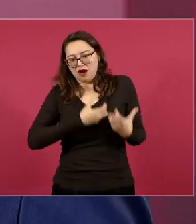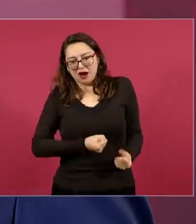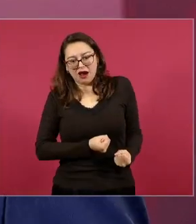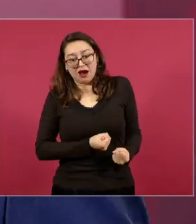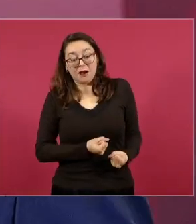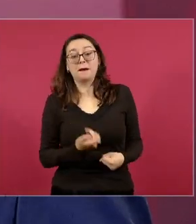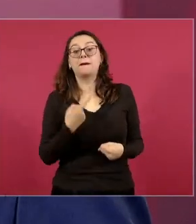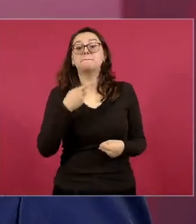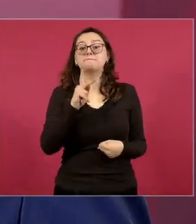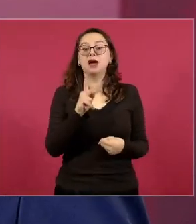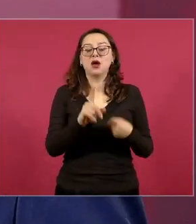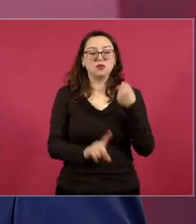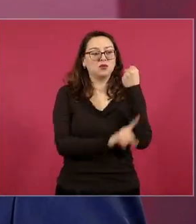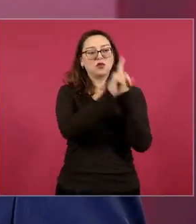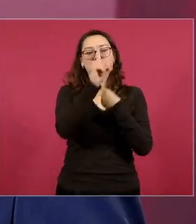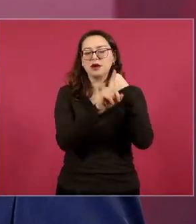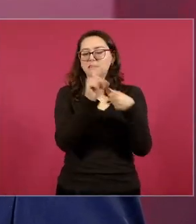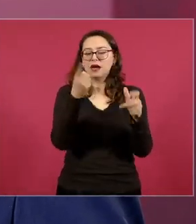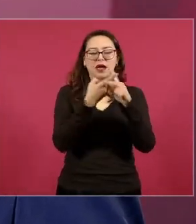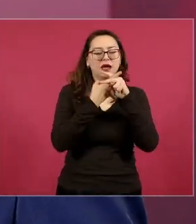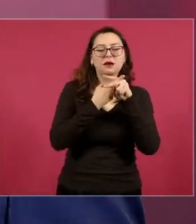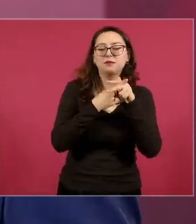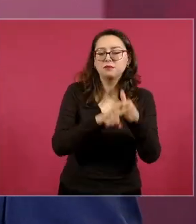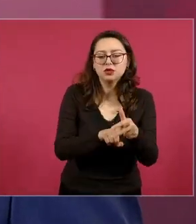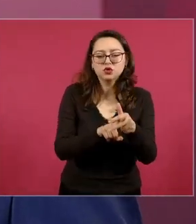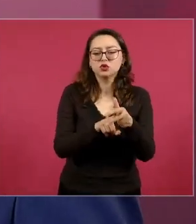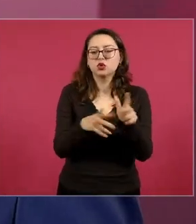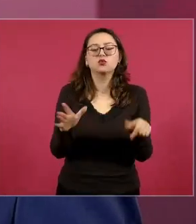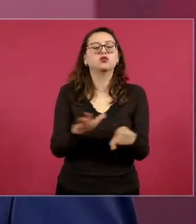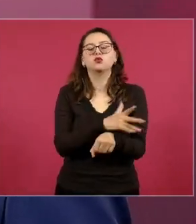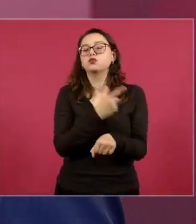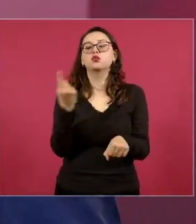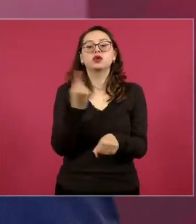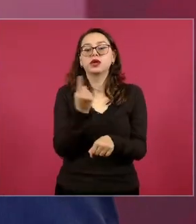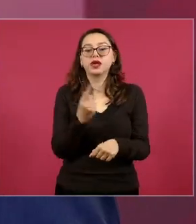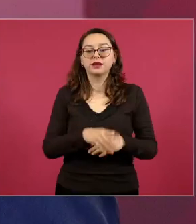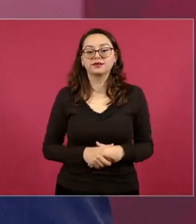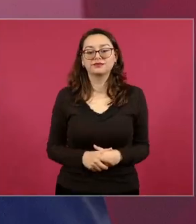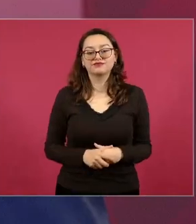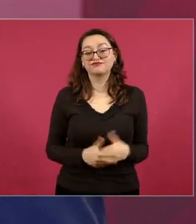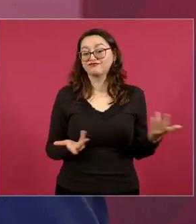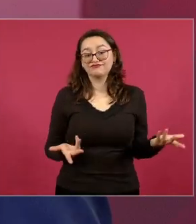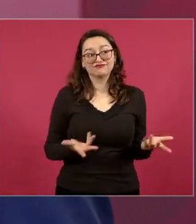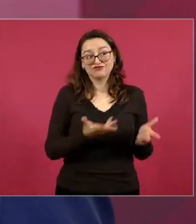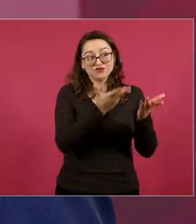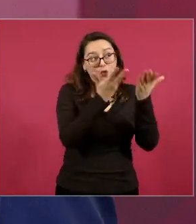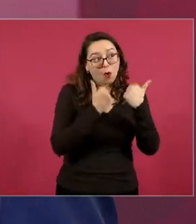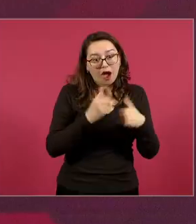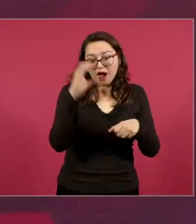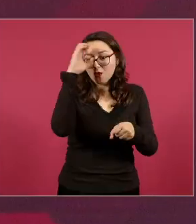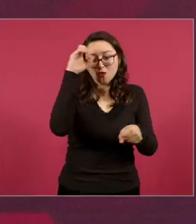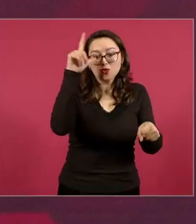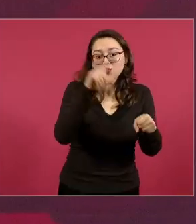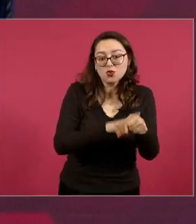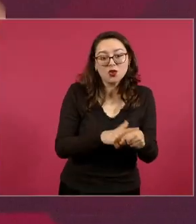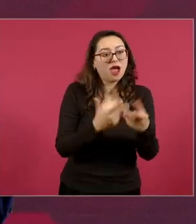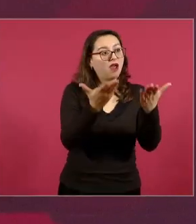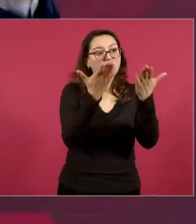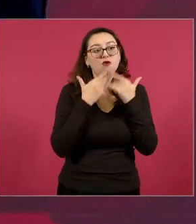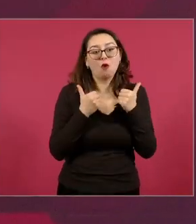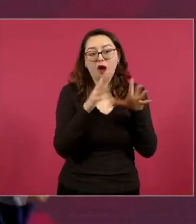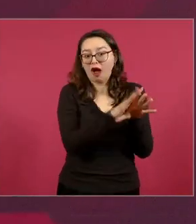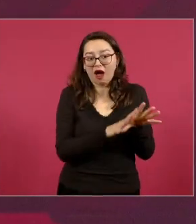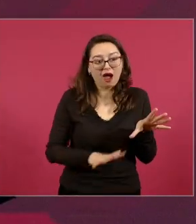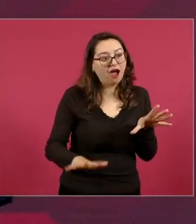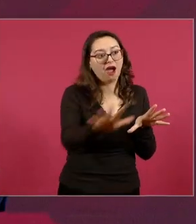tiene que ver con un problema social y cultural y eso